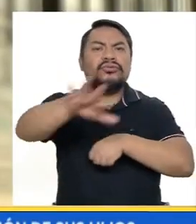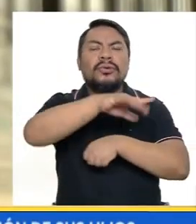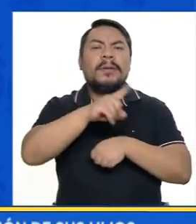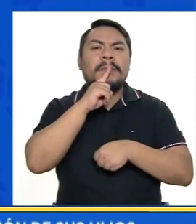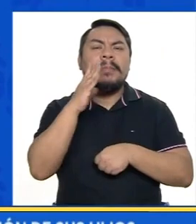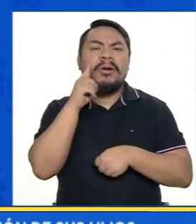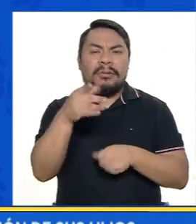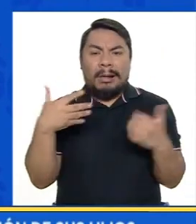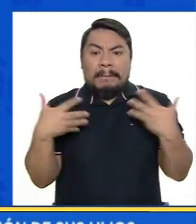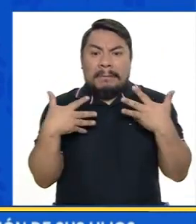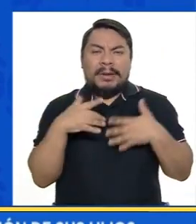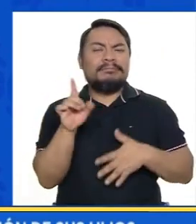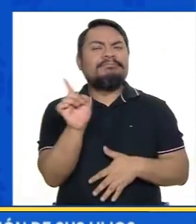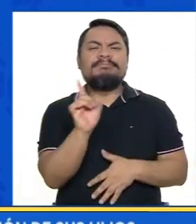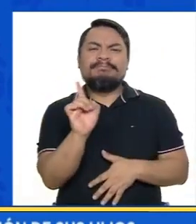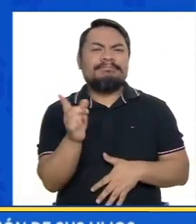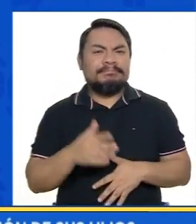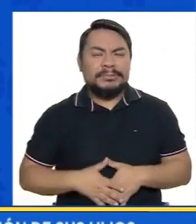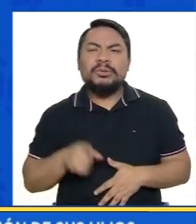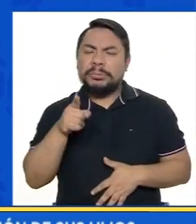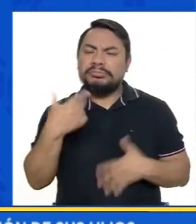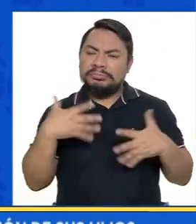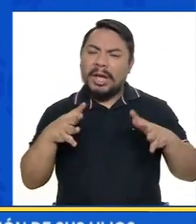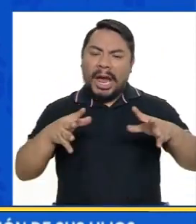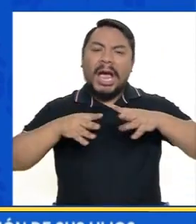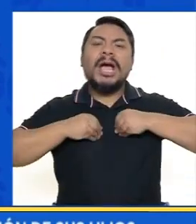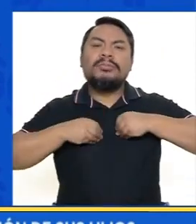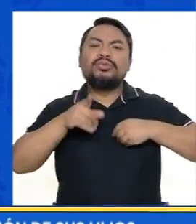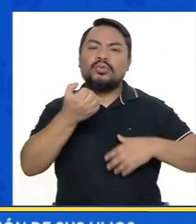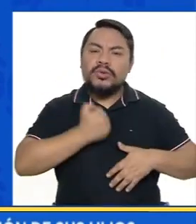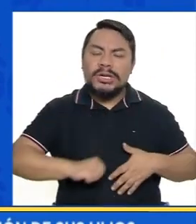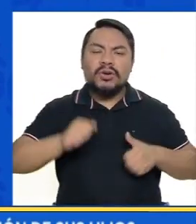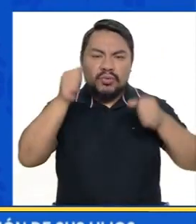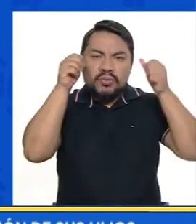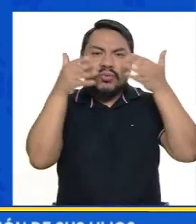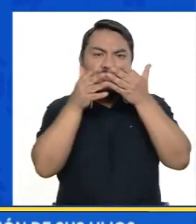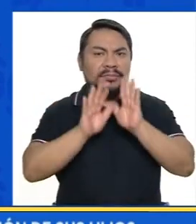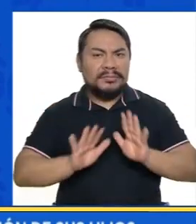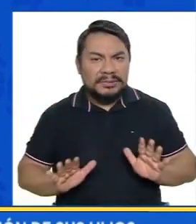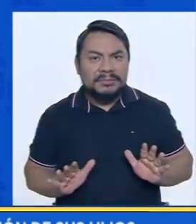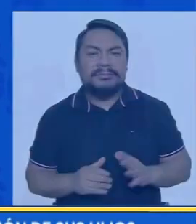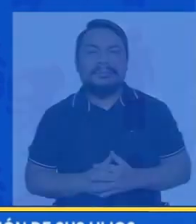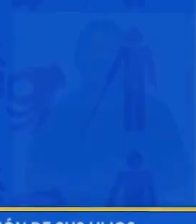familias que no tengan temor, que acepten la condición del hijo.